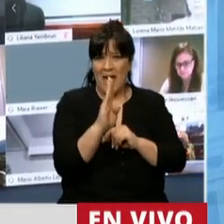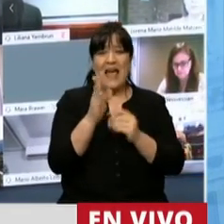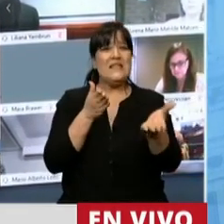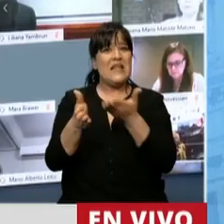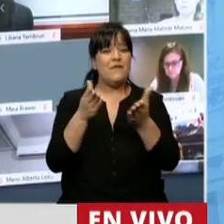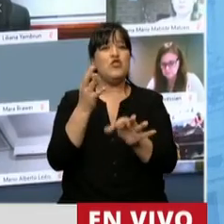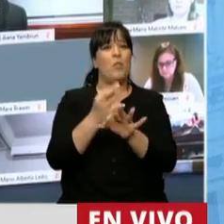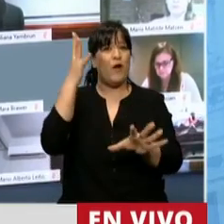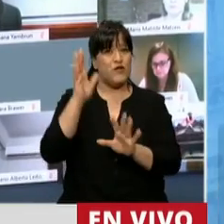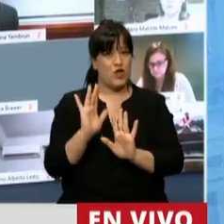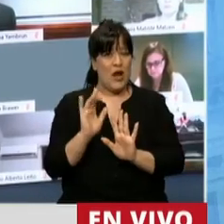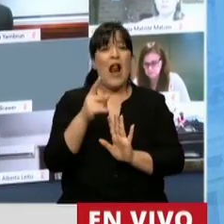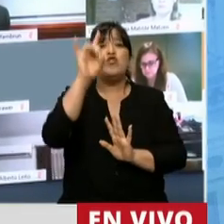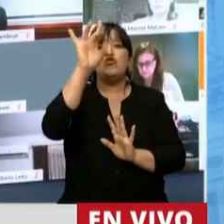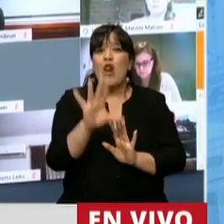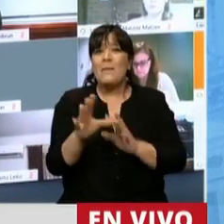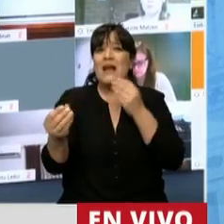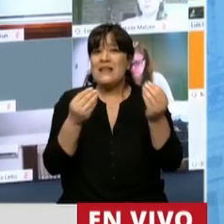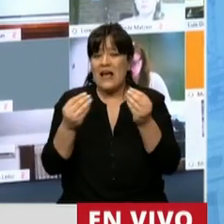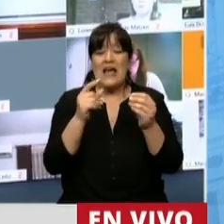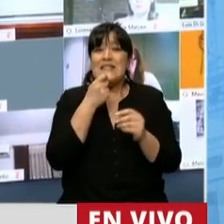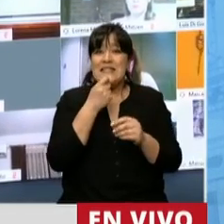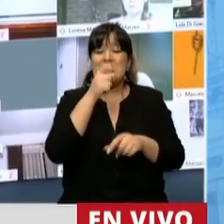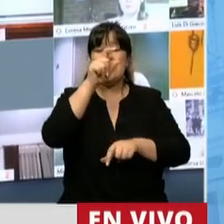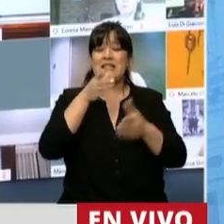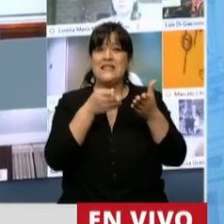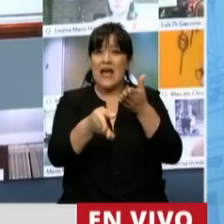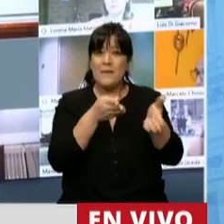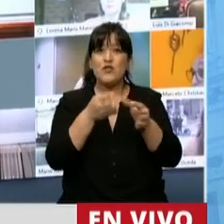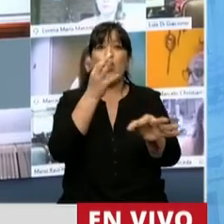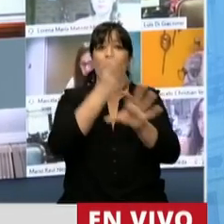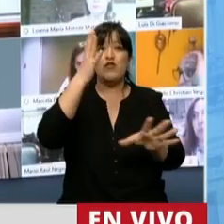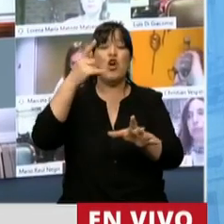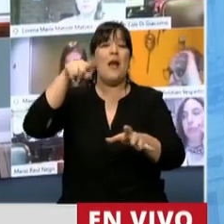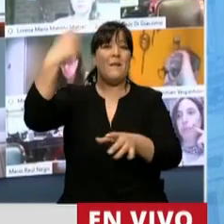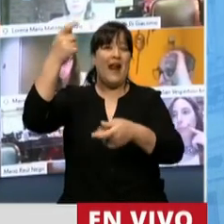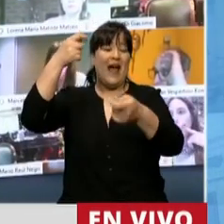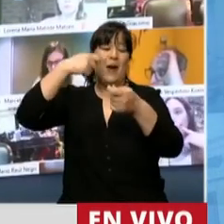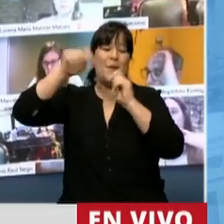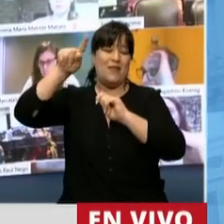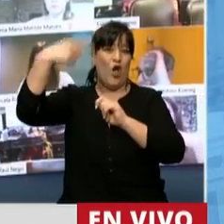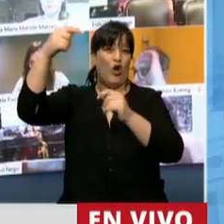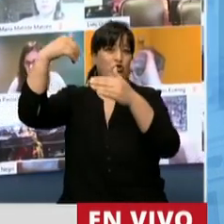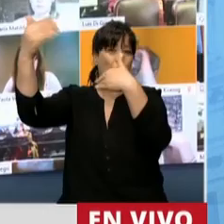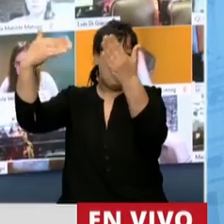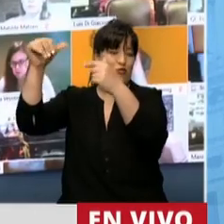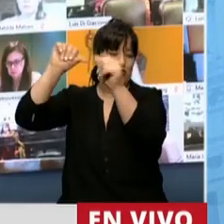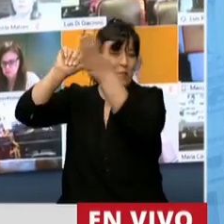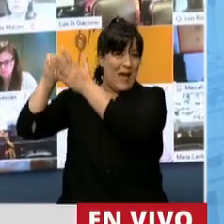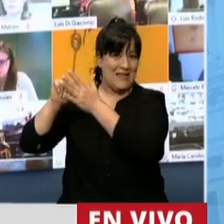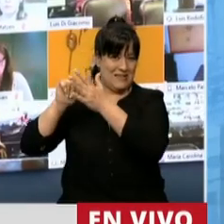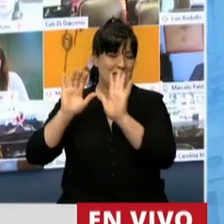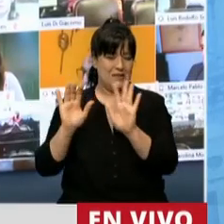profesionales únicamente en la medida que esos servicios profesionales sean de exportación básicamente esos son los temas